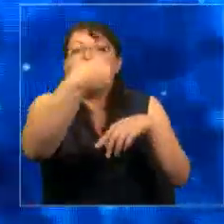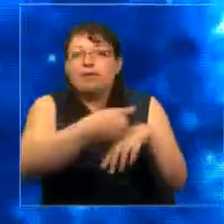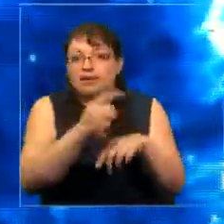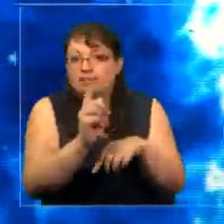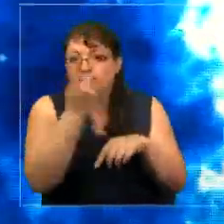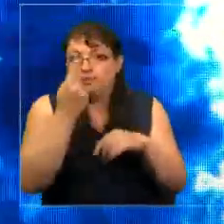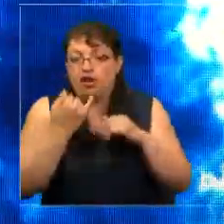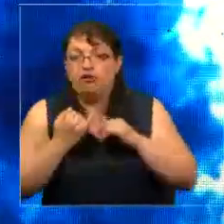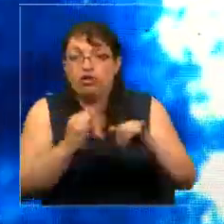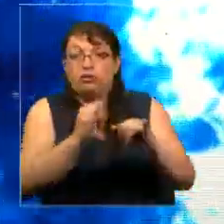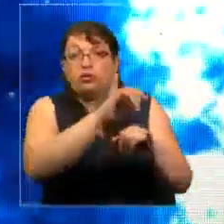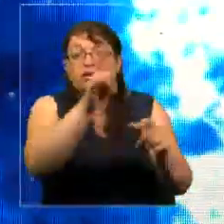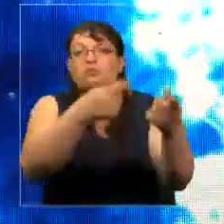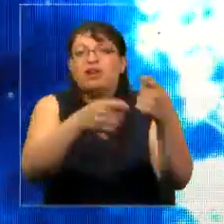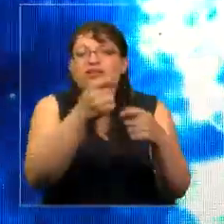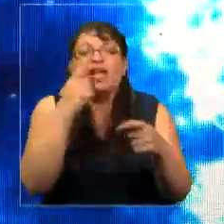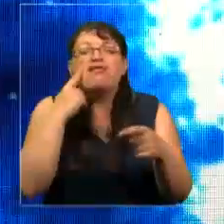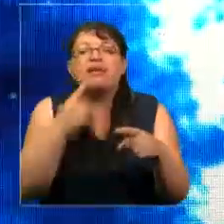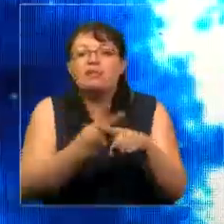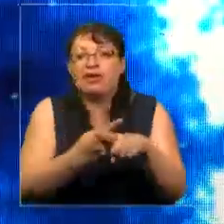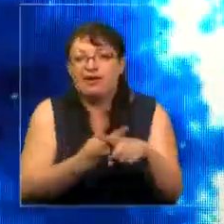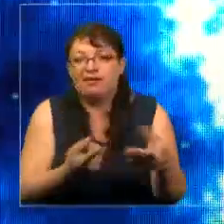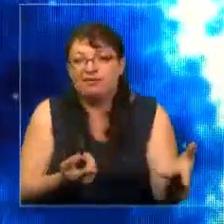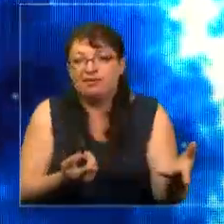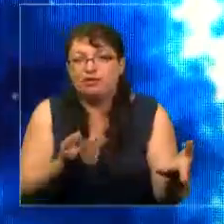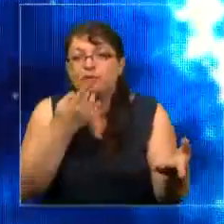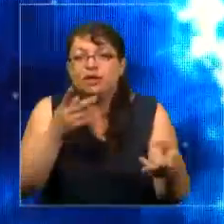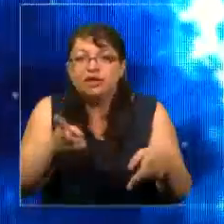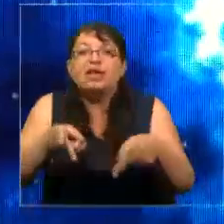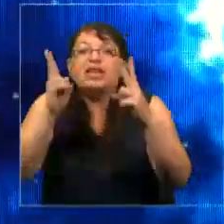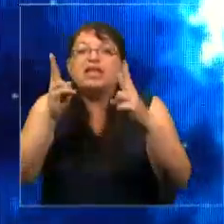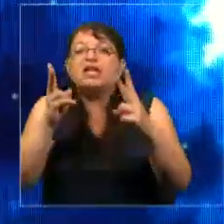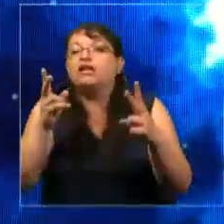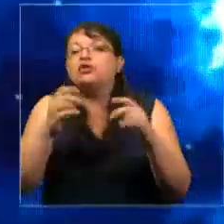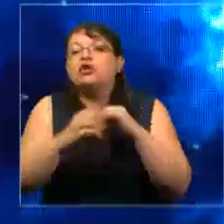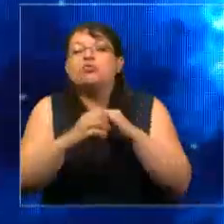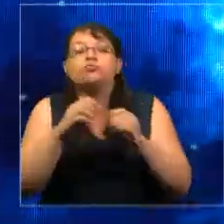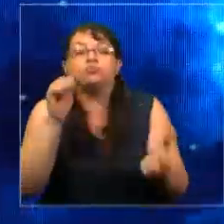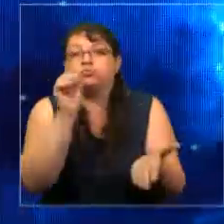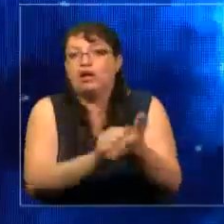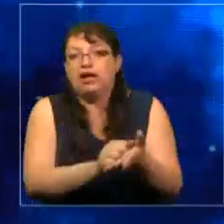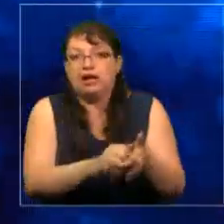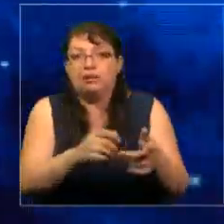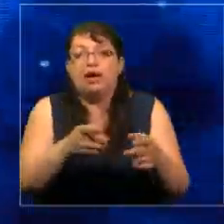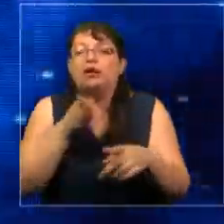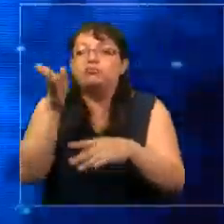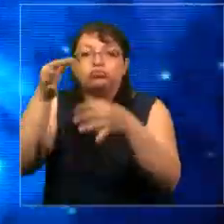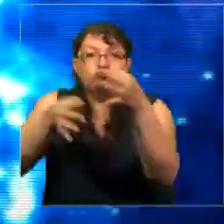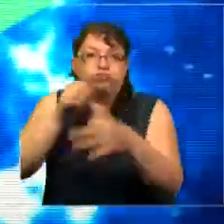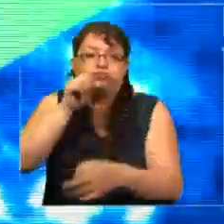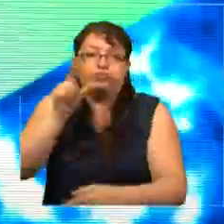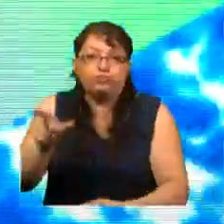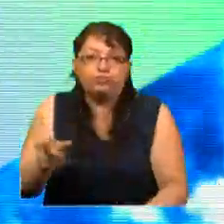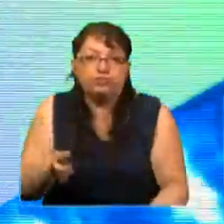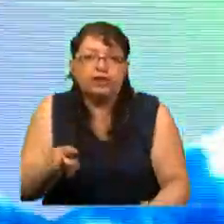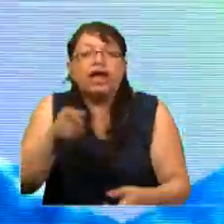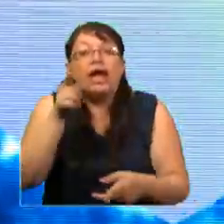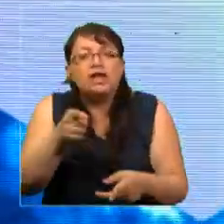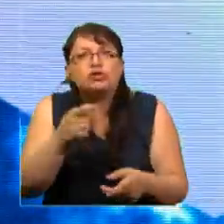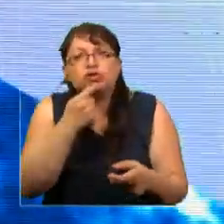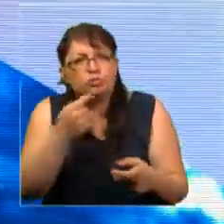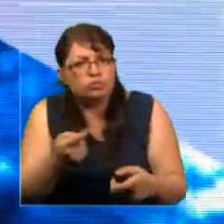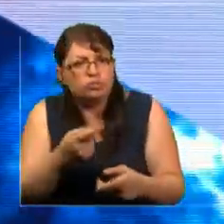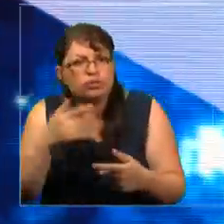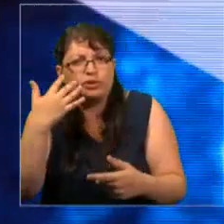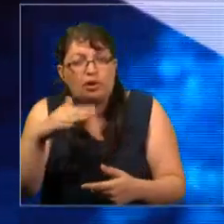Y vemos el abuso, tiene el derecho a objetar esto, a poner una demanda. Esas son preguntas